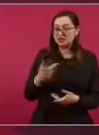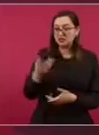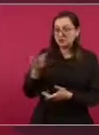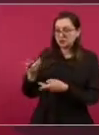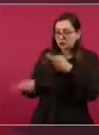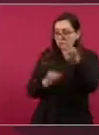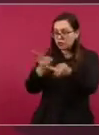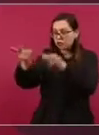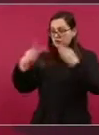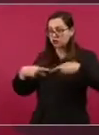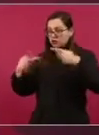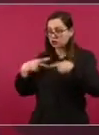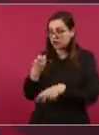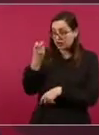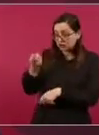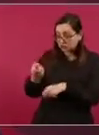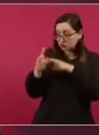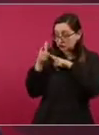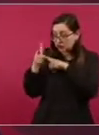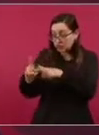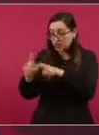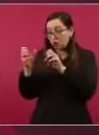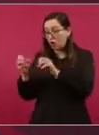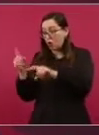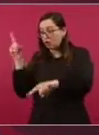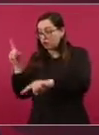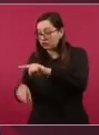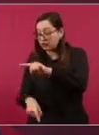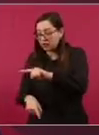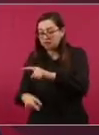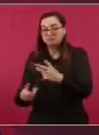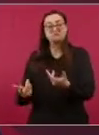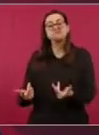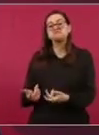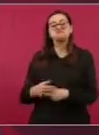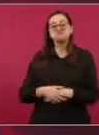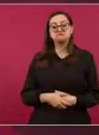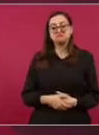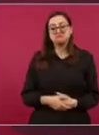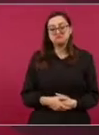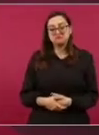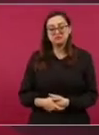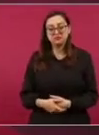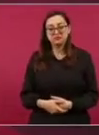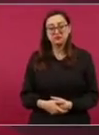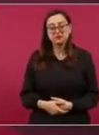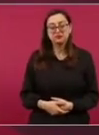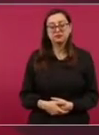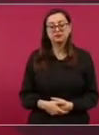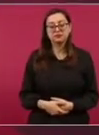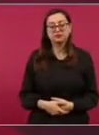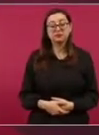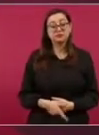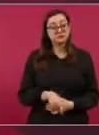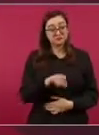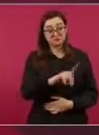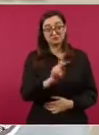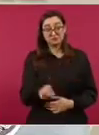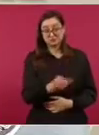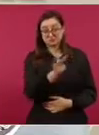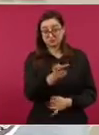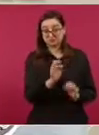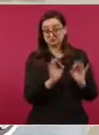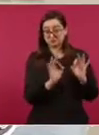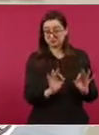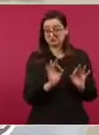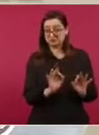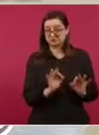Vamos a resolverlo de